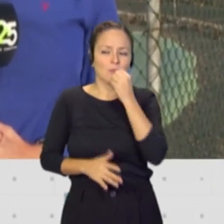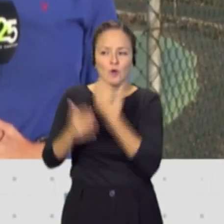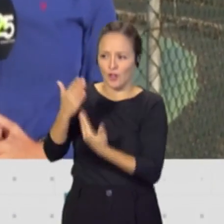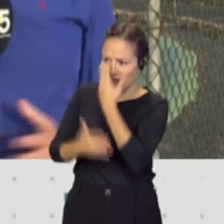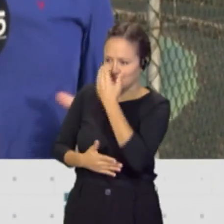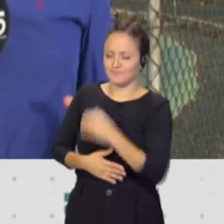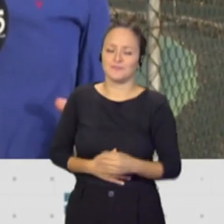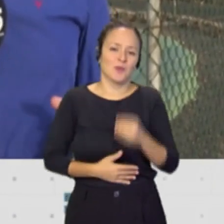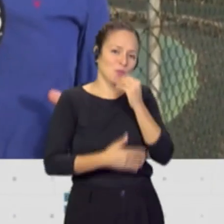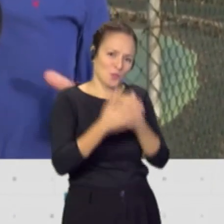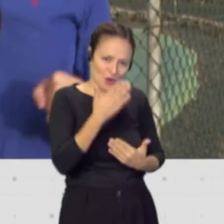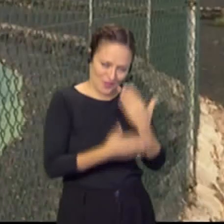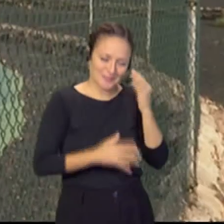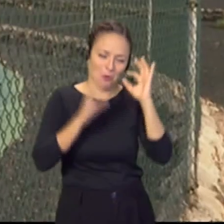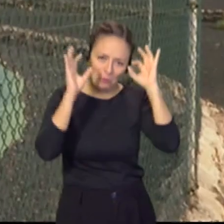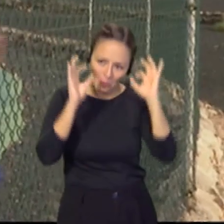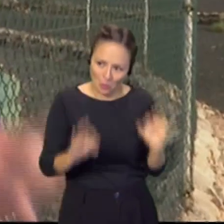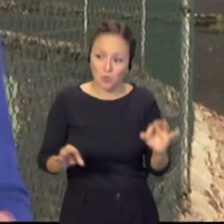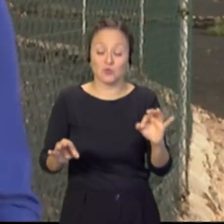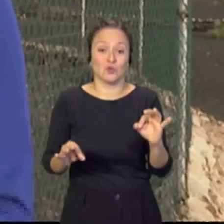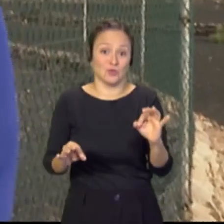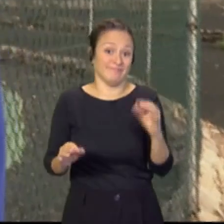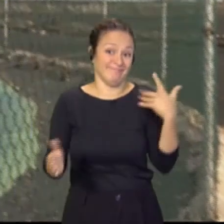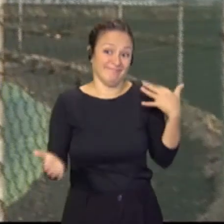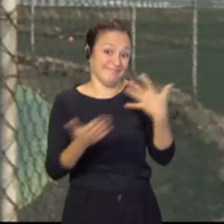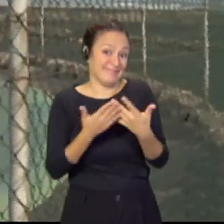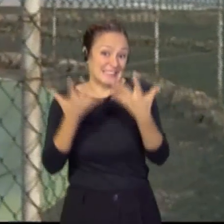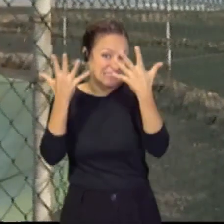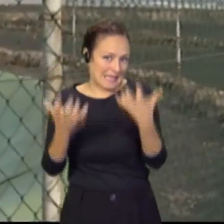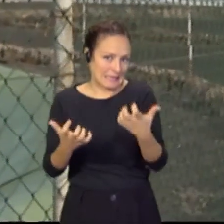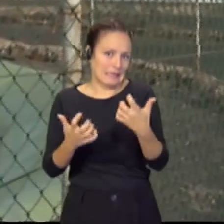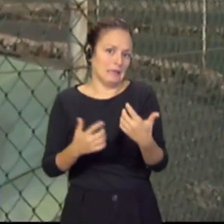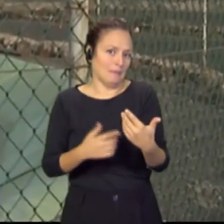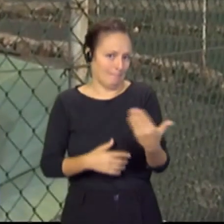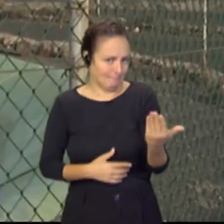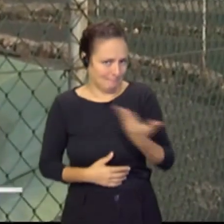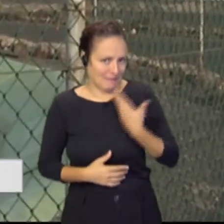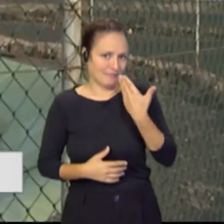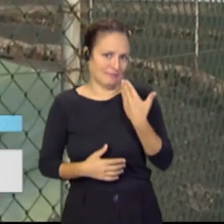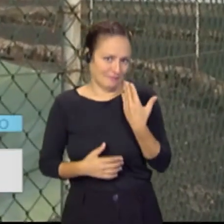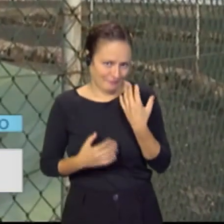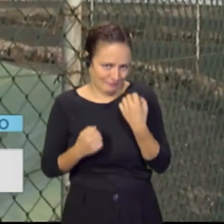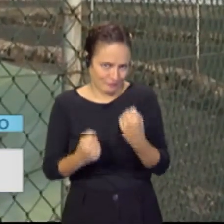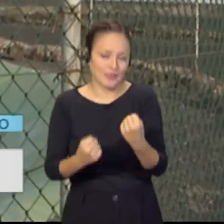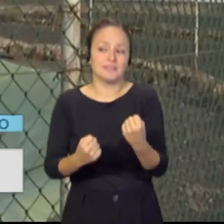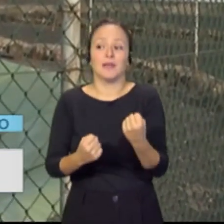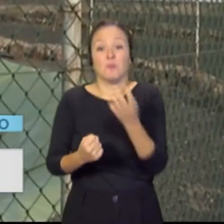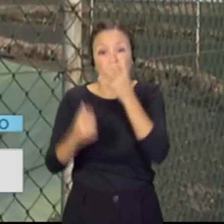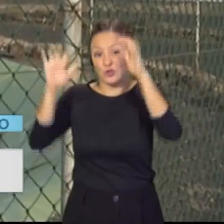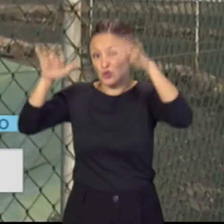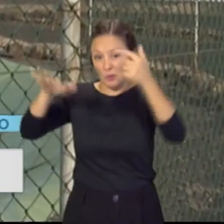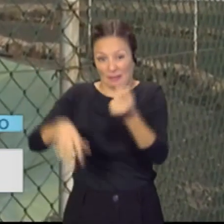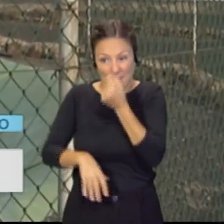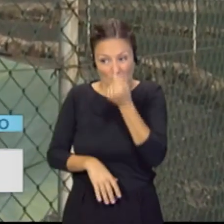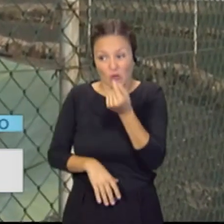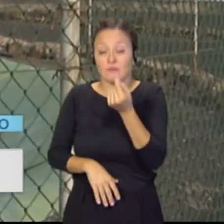¿Qué tal? Buenos días. Efectivamente, siempre ha sido un lastre, vamos a decirlo así, la falta de lluvia en la isla de Lanzarote a las personas que